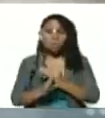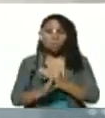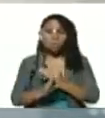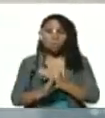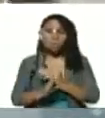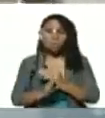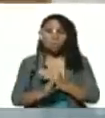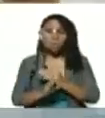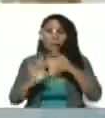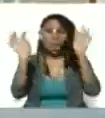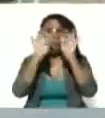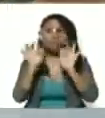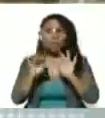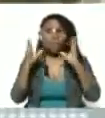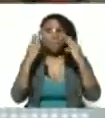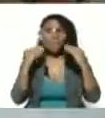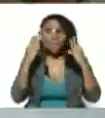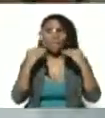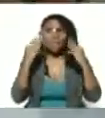en fase experimental